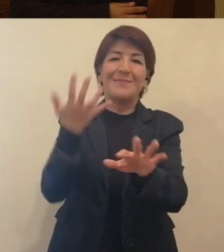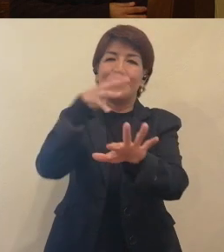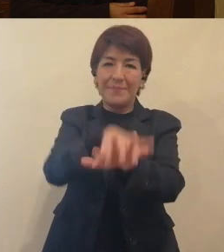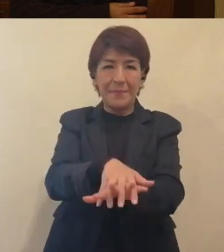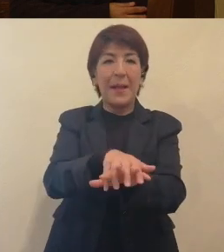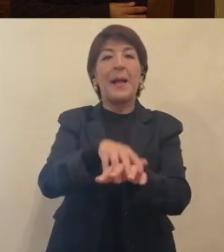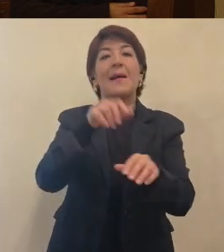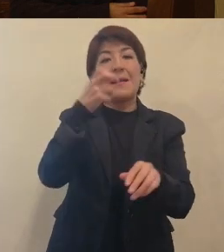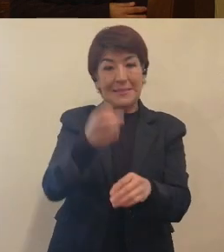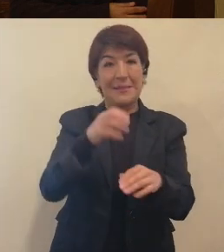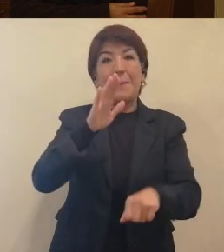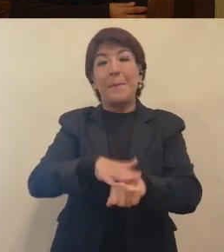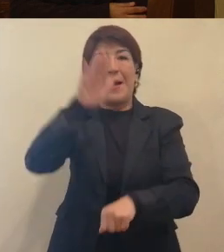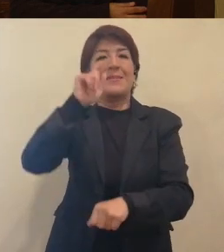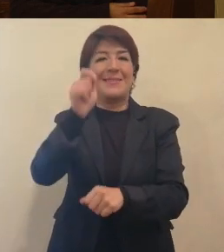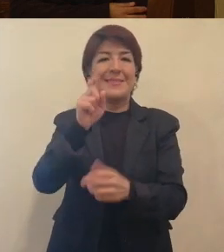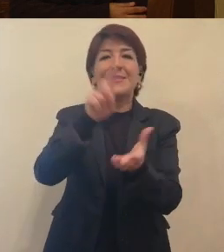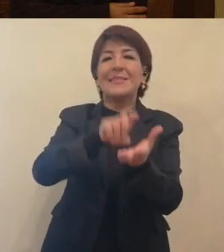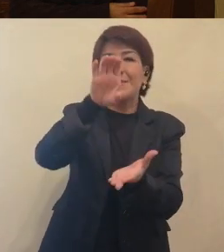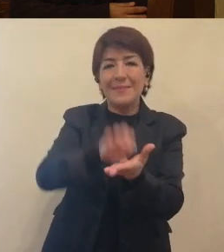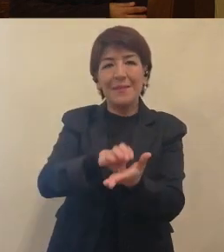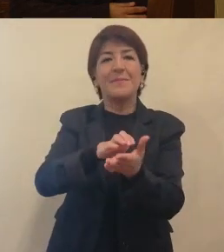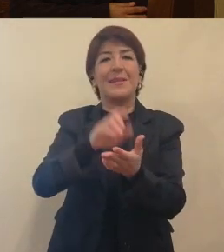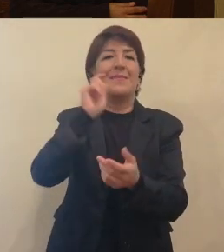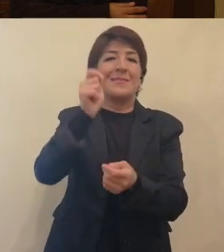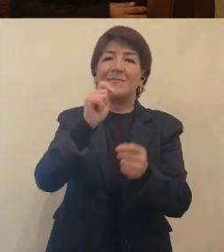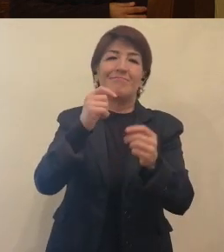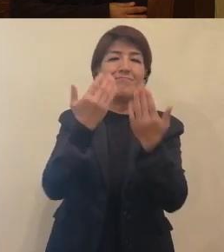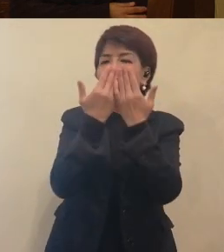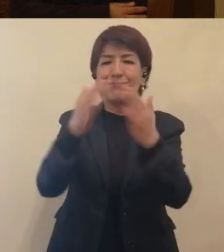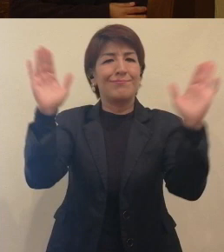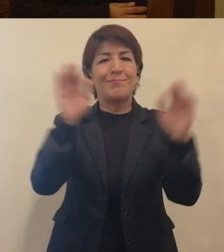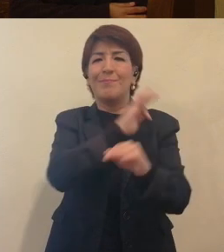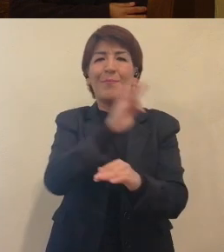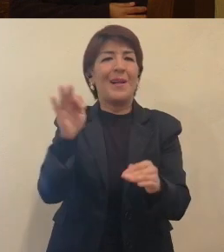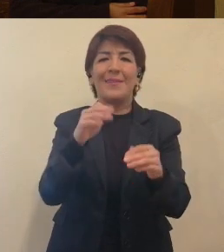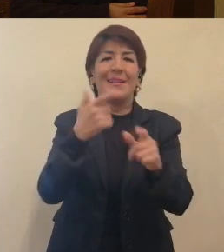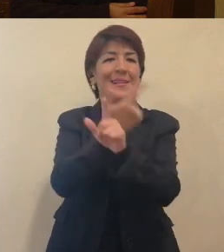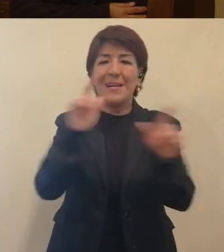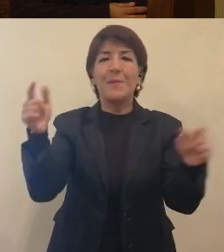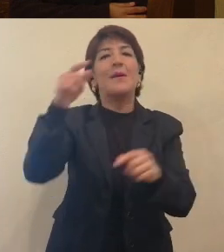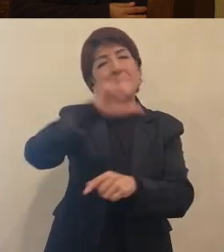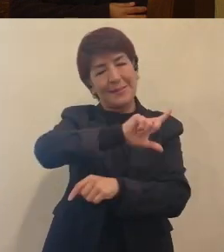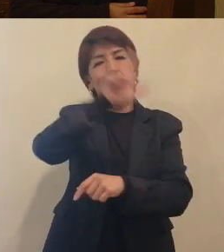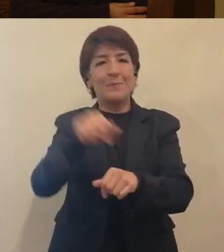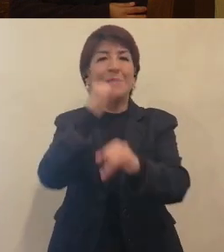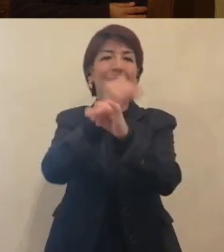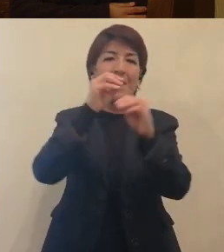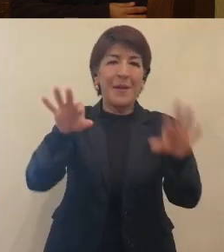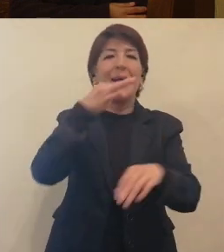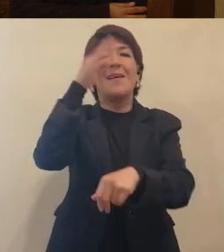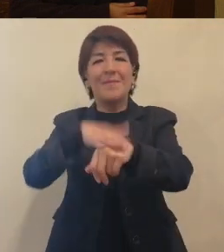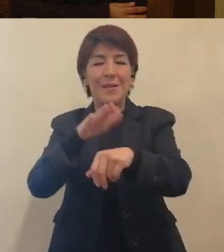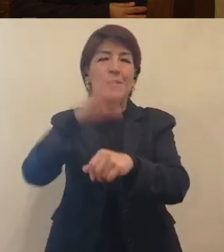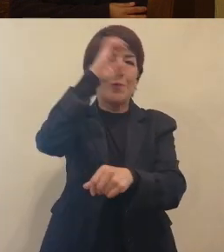¿no? Pero bueno, va más allá. La inclusión como tal tiene horizontes más amplios y ya se estarán enterando por medio